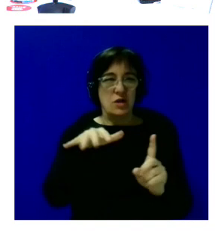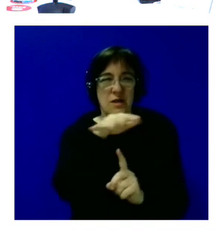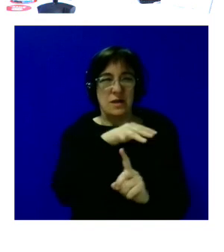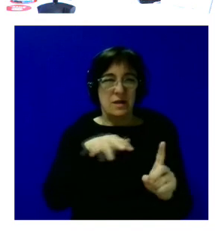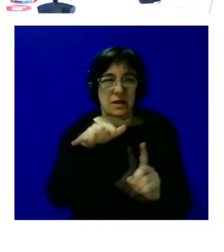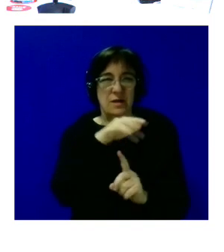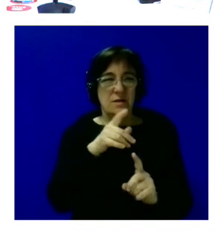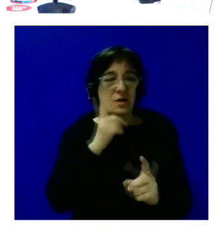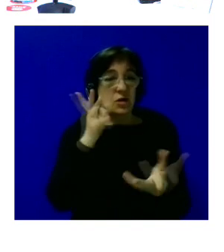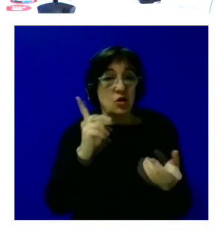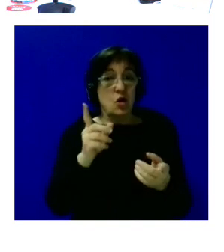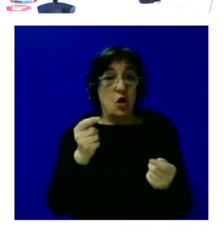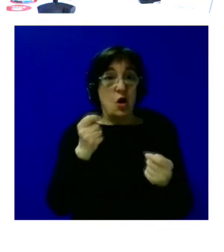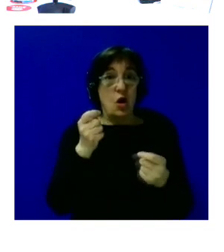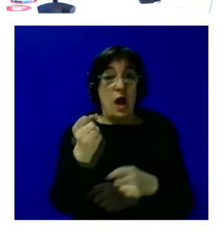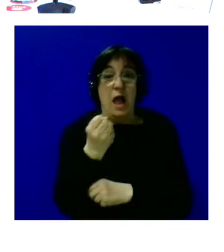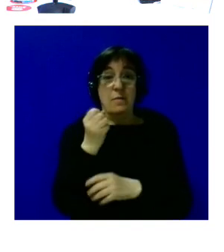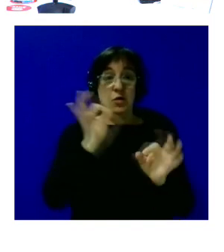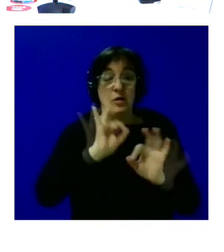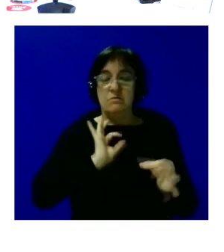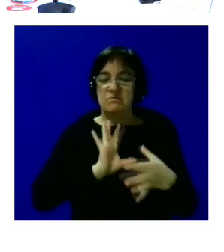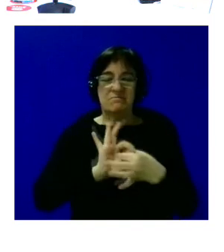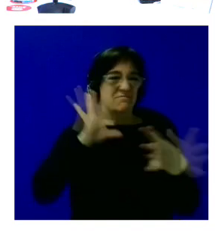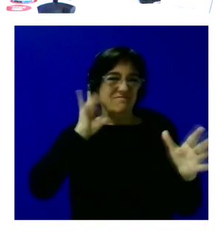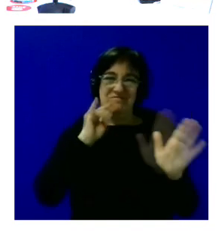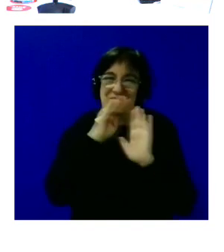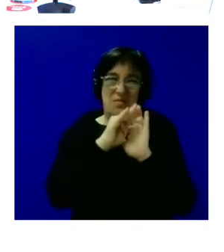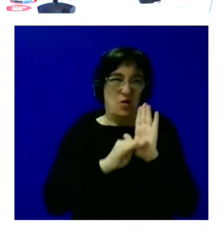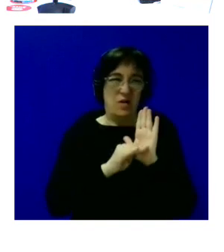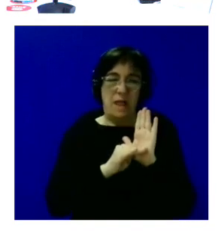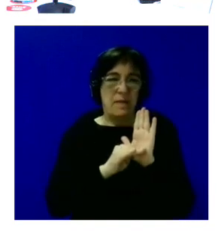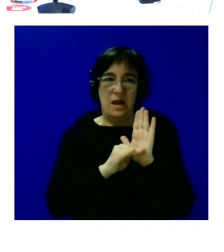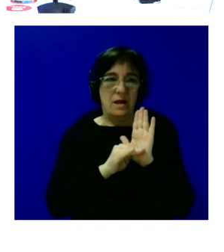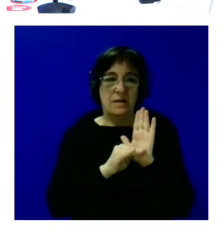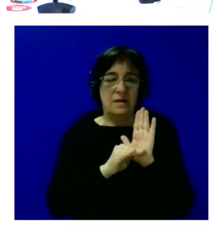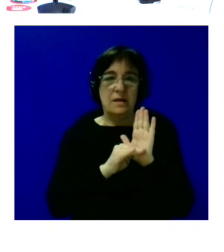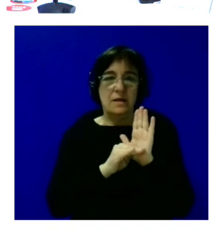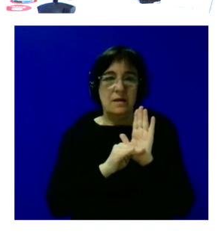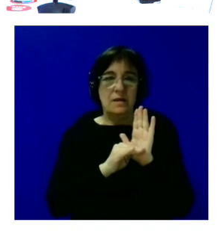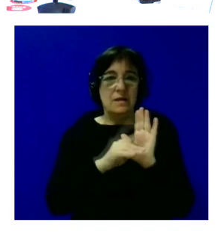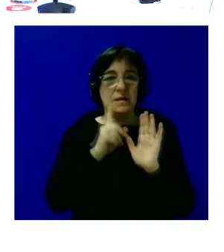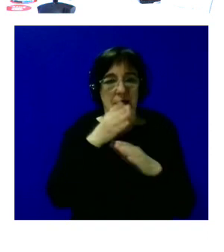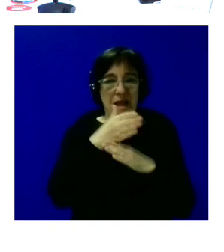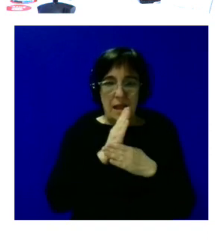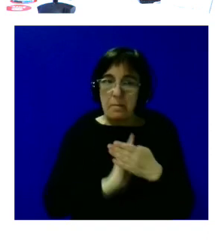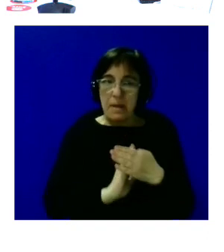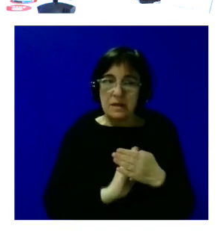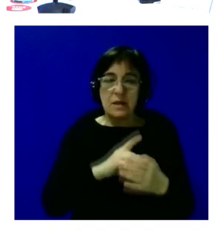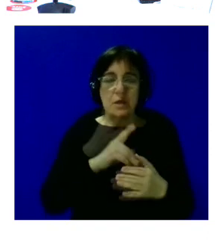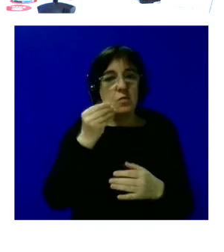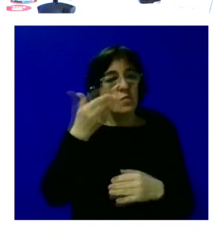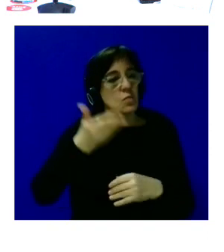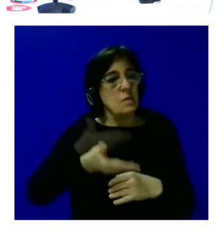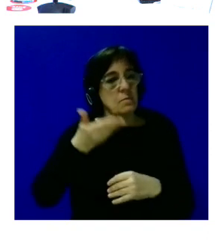donde no están recibiendo apoyo y al final se desvinculan del programa entonces en esta parte sí que es como muy